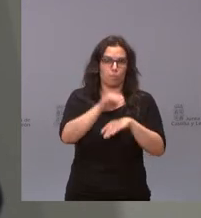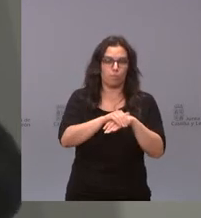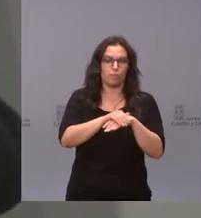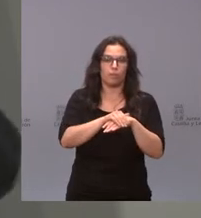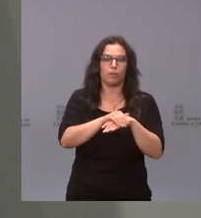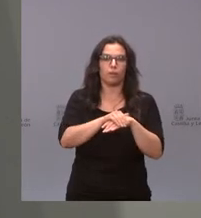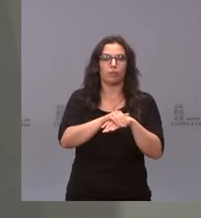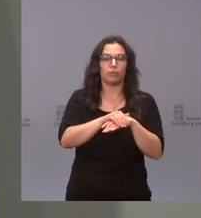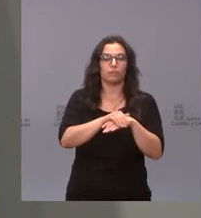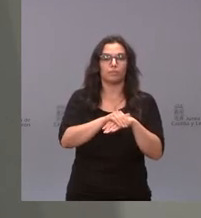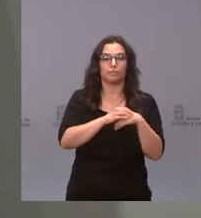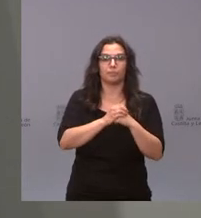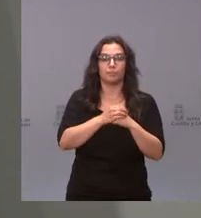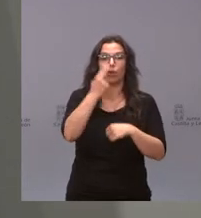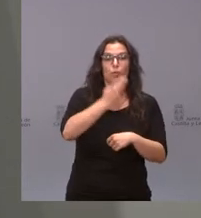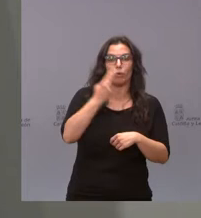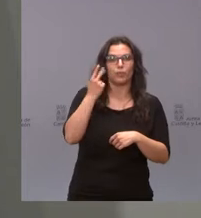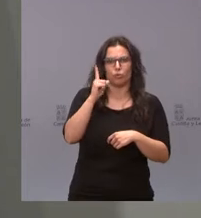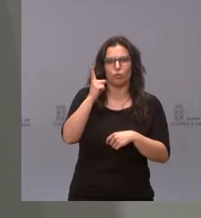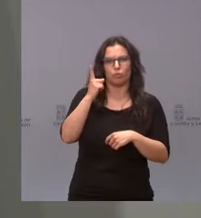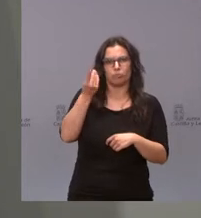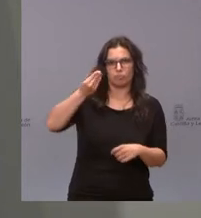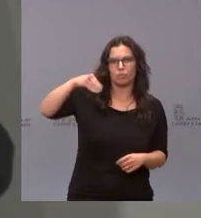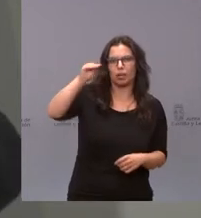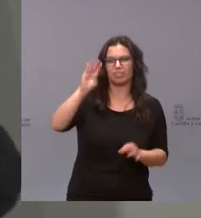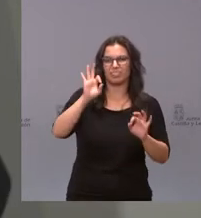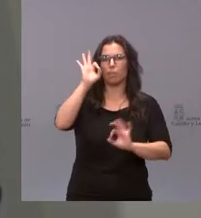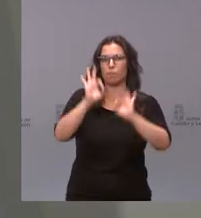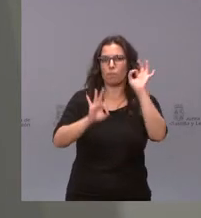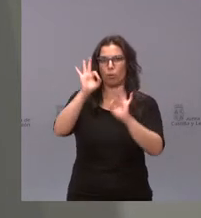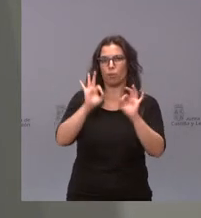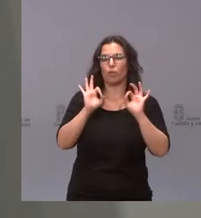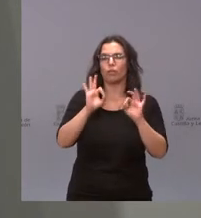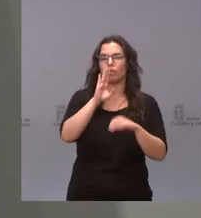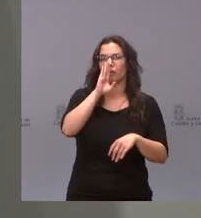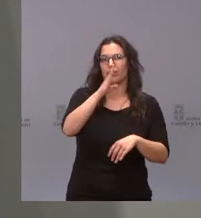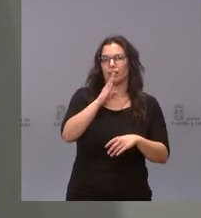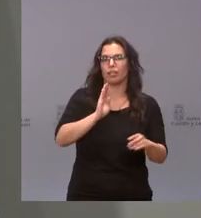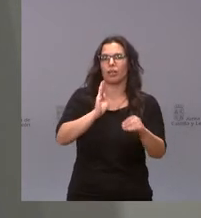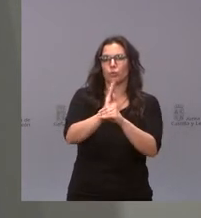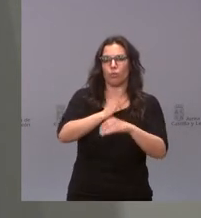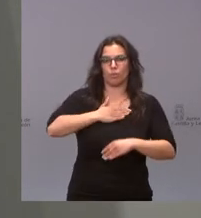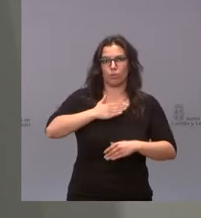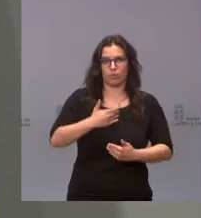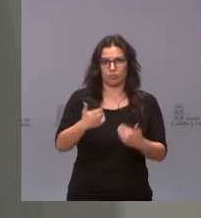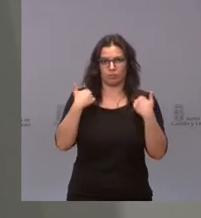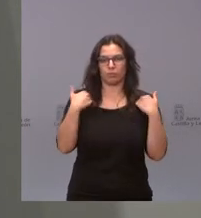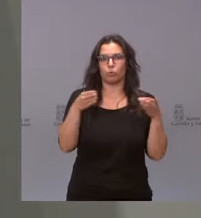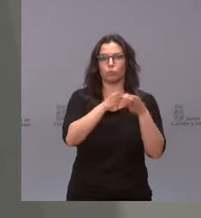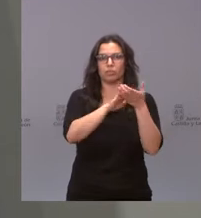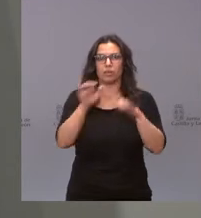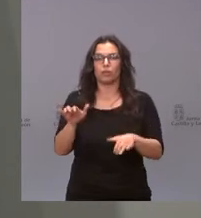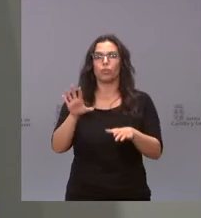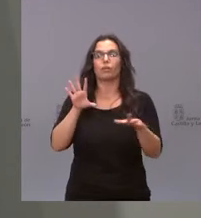lo que nos habíamos comprometido de la proporción en ayudas directas por parte de la Junta de Castilla y León con